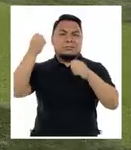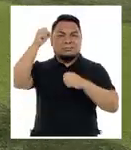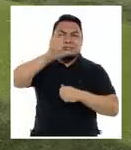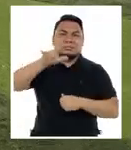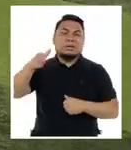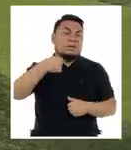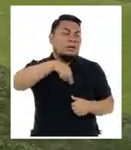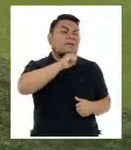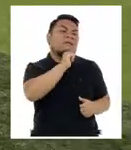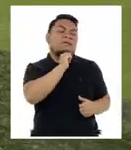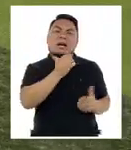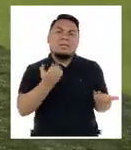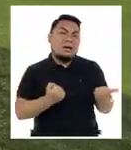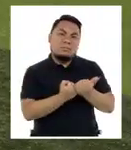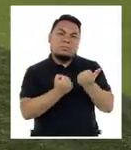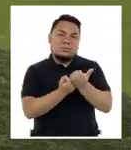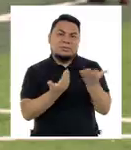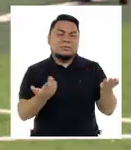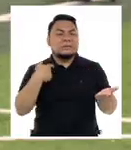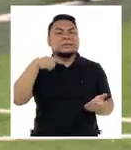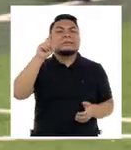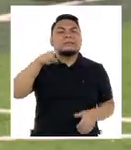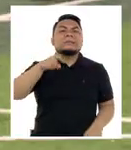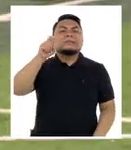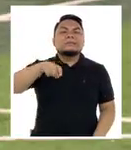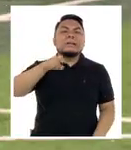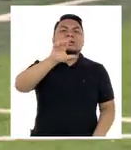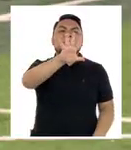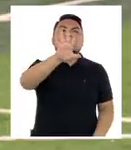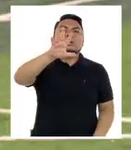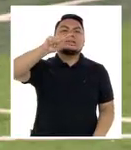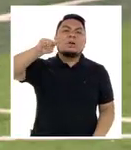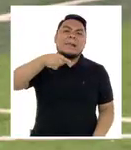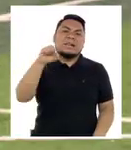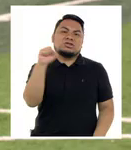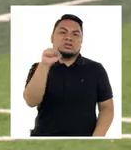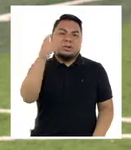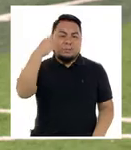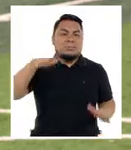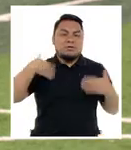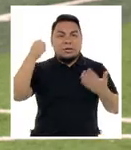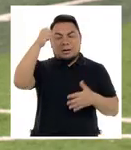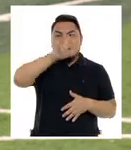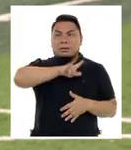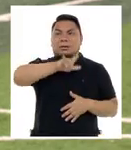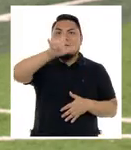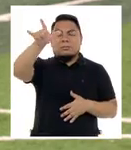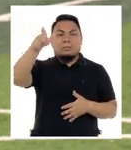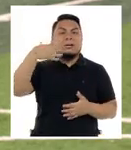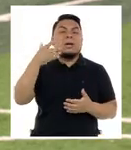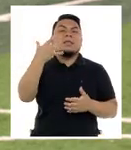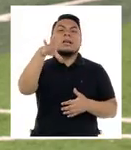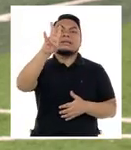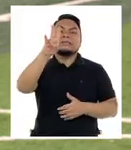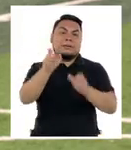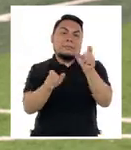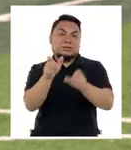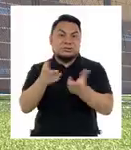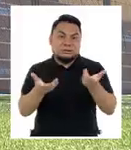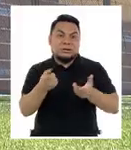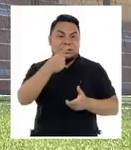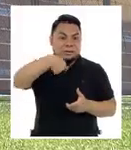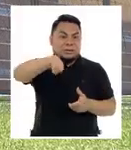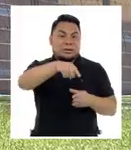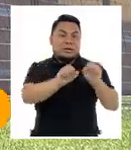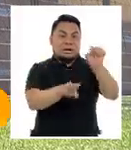y estamos ahorita en búsqueda de este apoyo necesitamos 55 mil soles para poder viajar que cubre el gasto de 17 personas